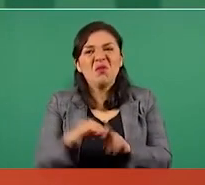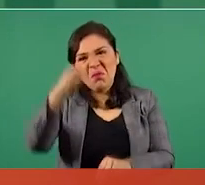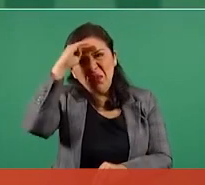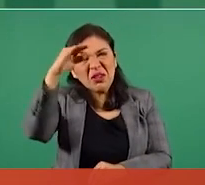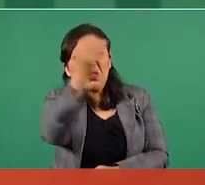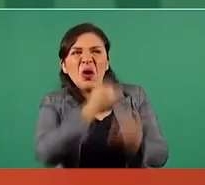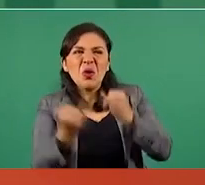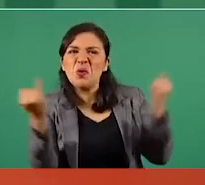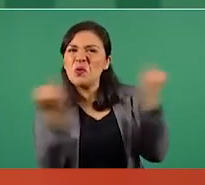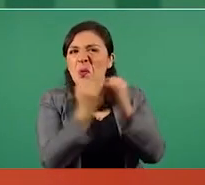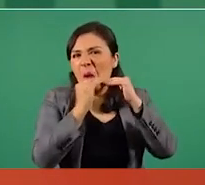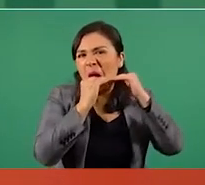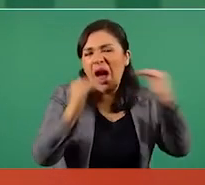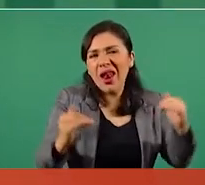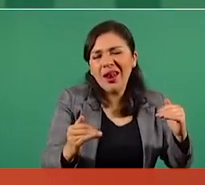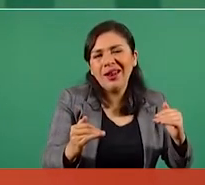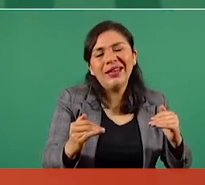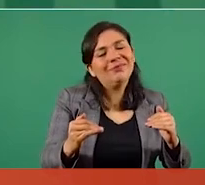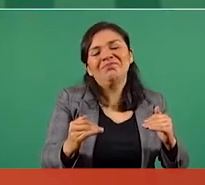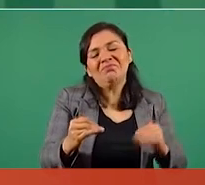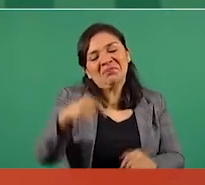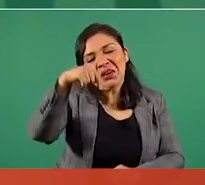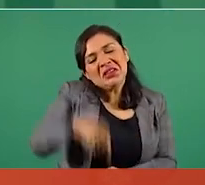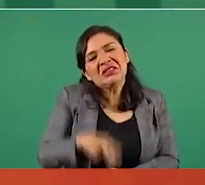no funciona,